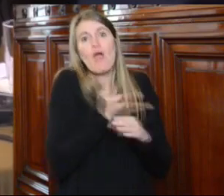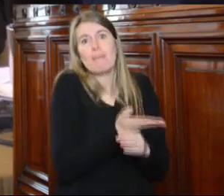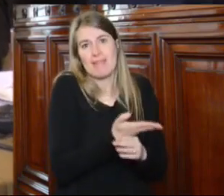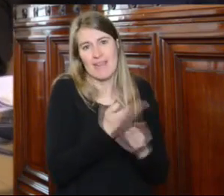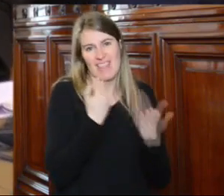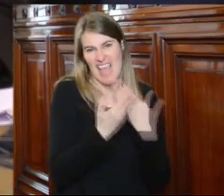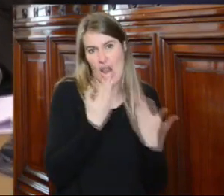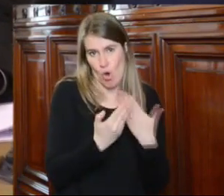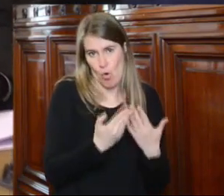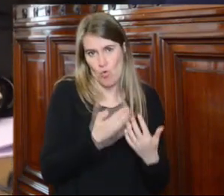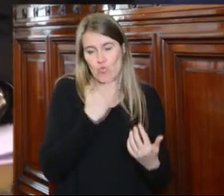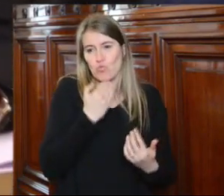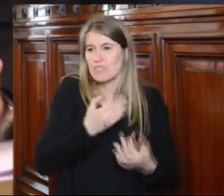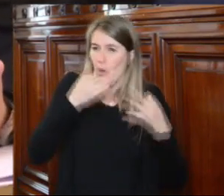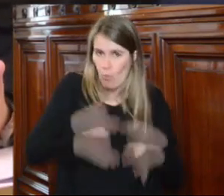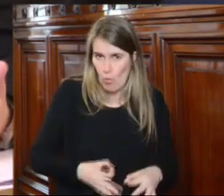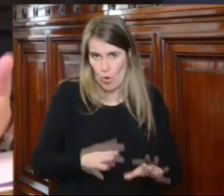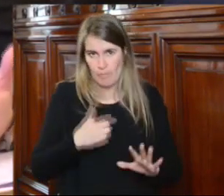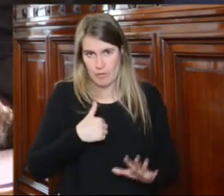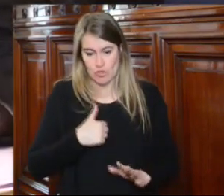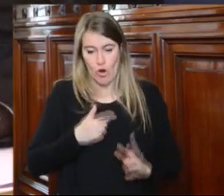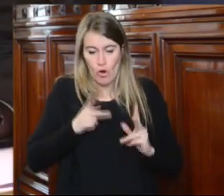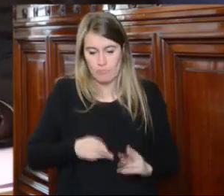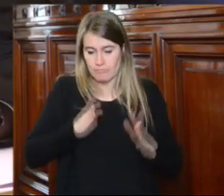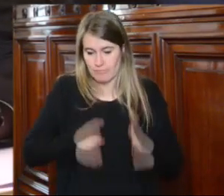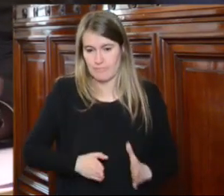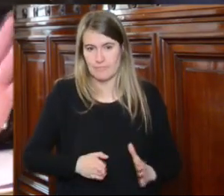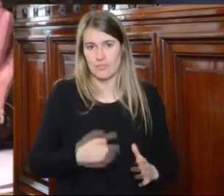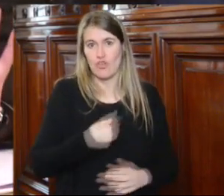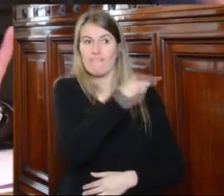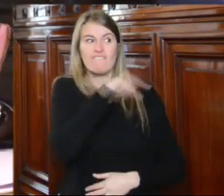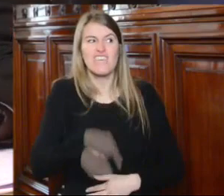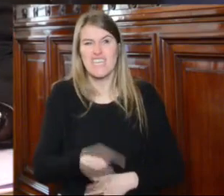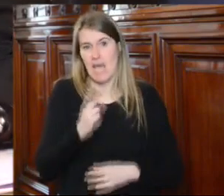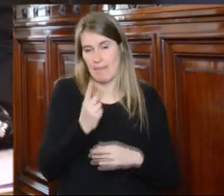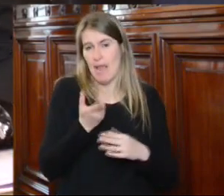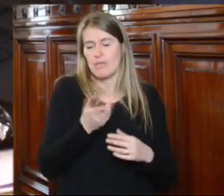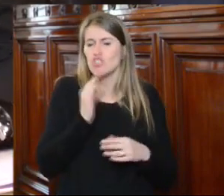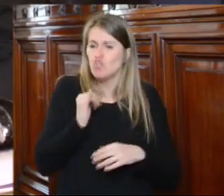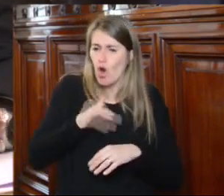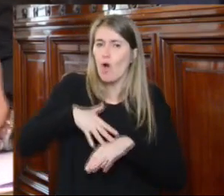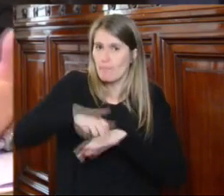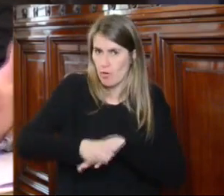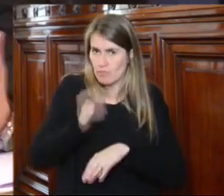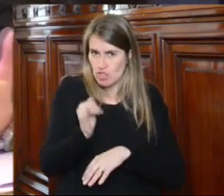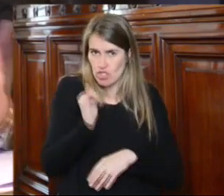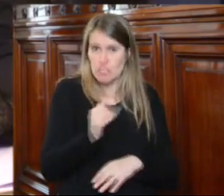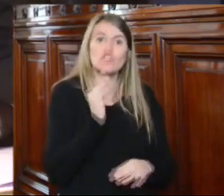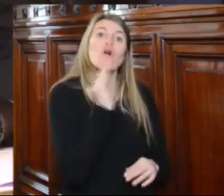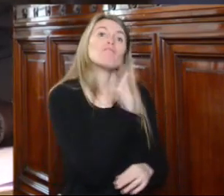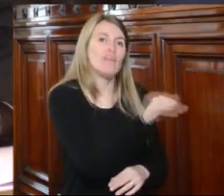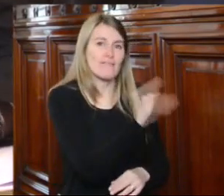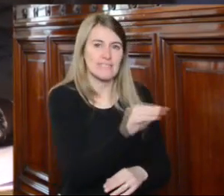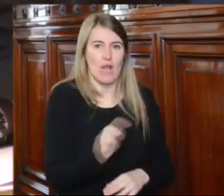estaría excediendo en mis competencias y en el cometido que me atribuyó la suprema corte de justicia pero si me comprometo a sugerirlo y a tratar